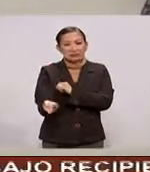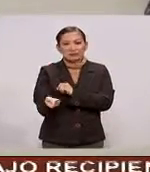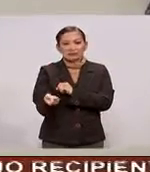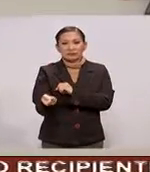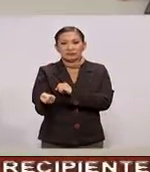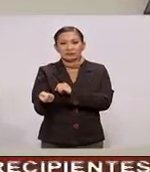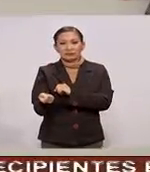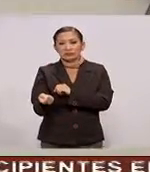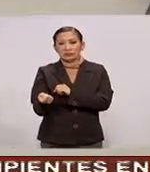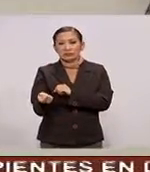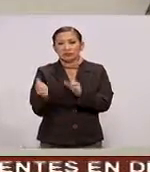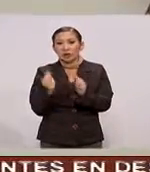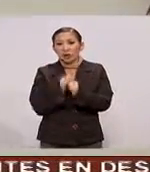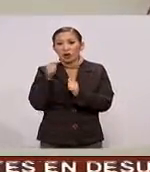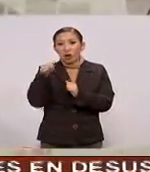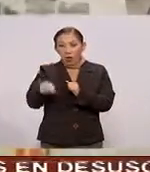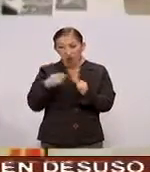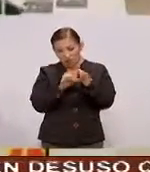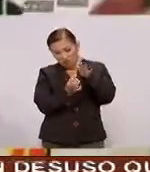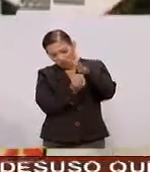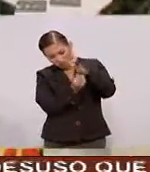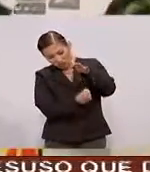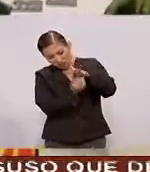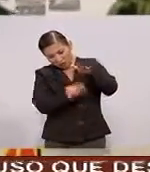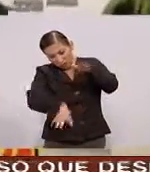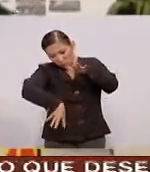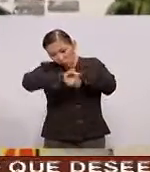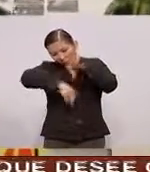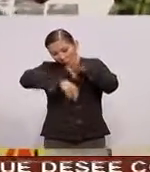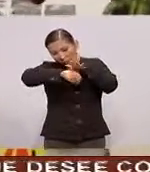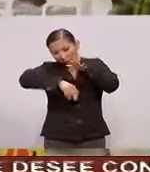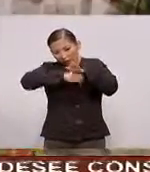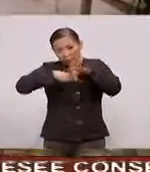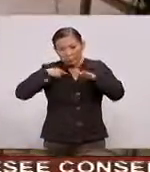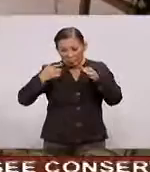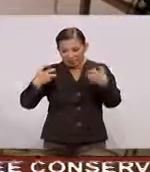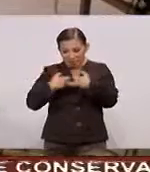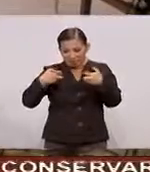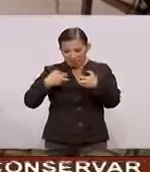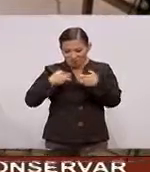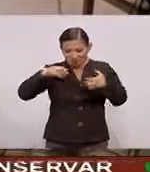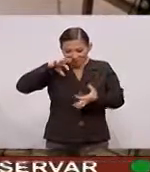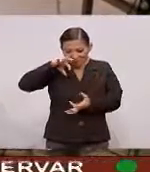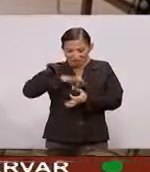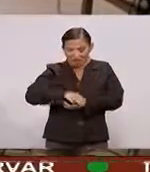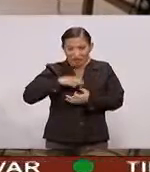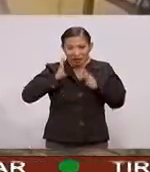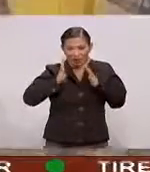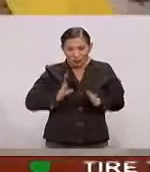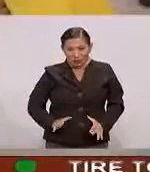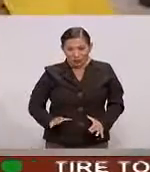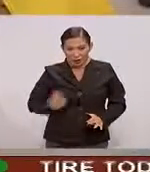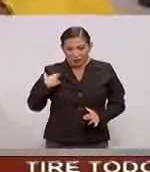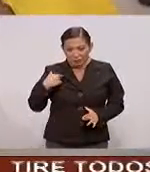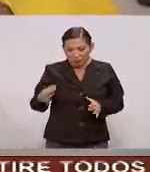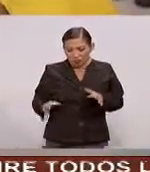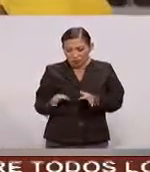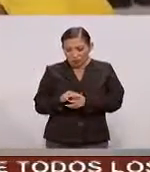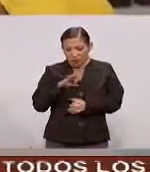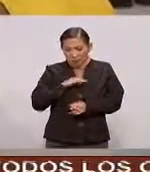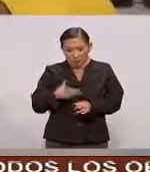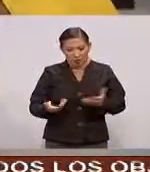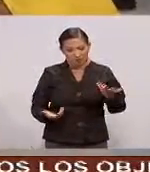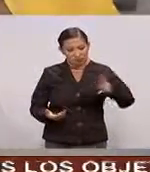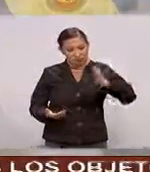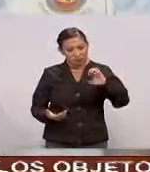Que por medio De sensores Que captan Las corrientes De los nervios De las personas Podemos